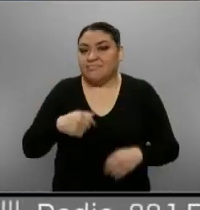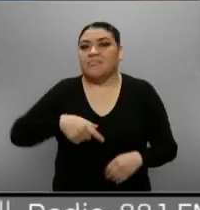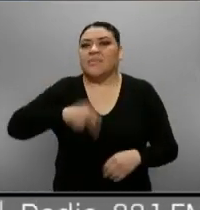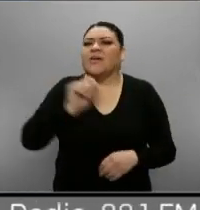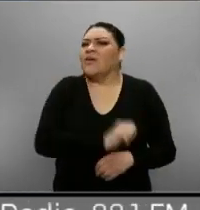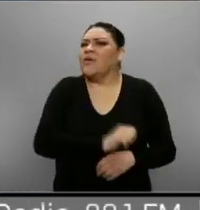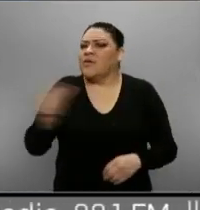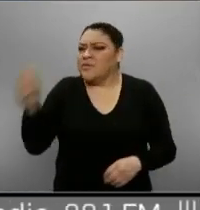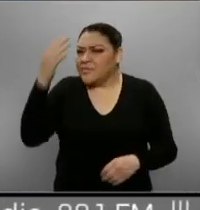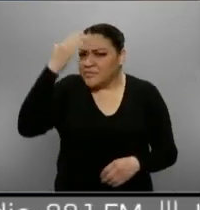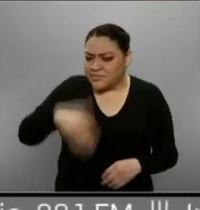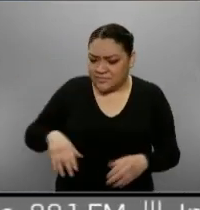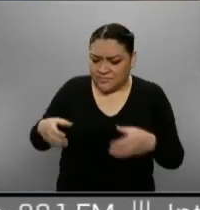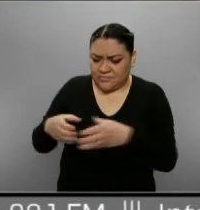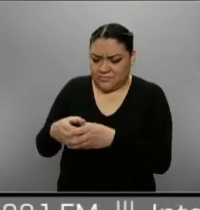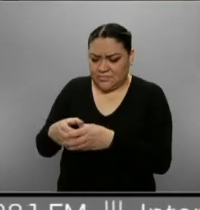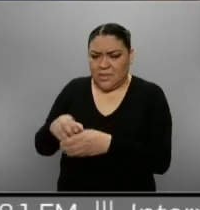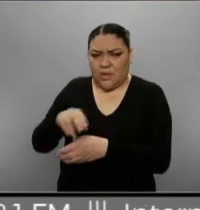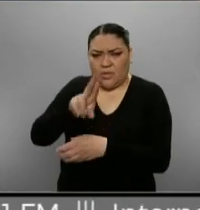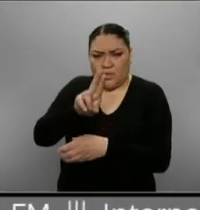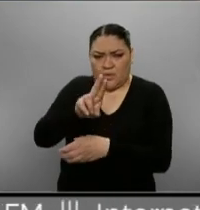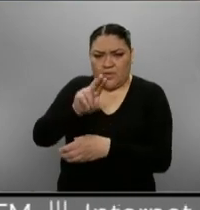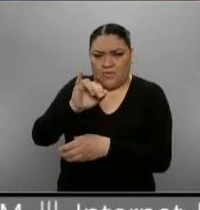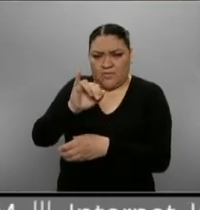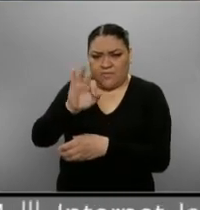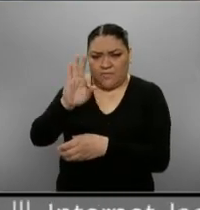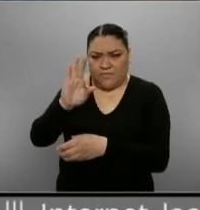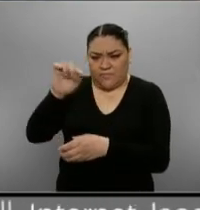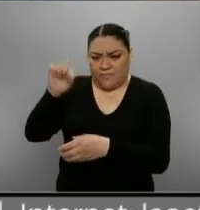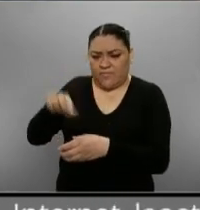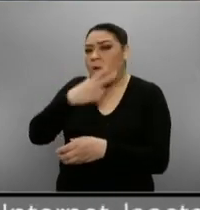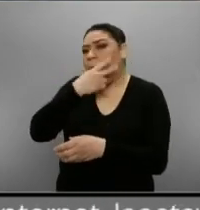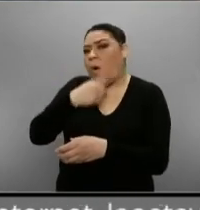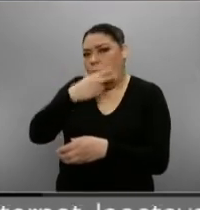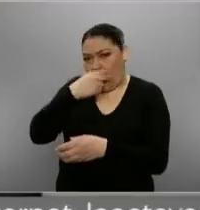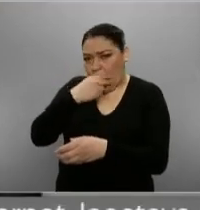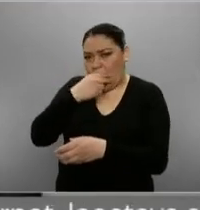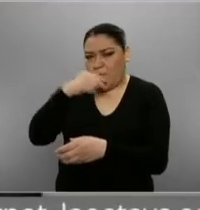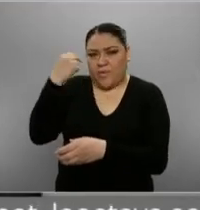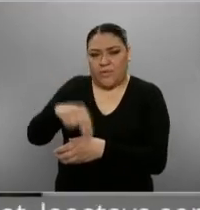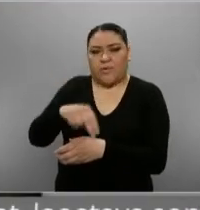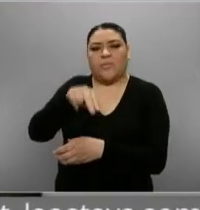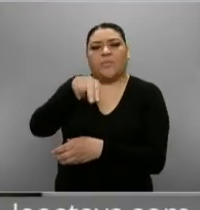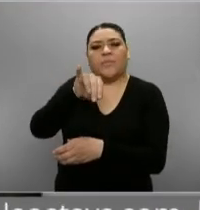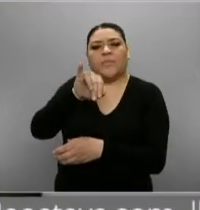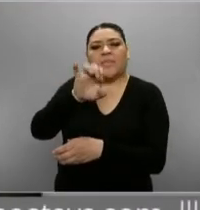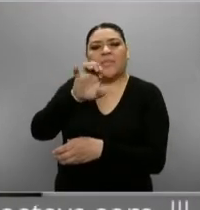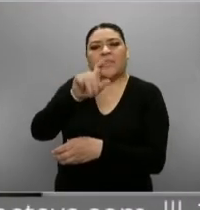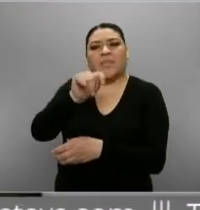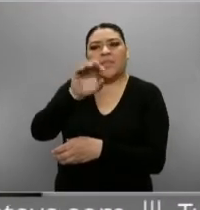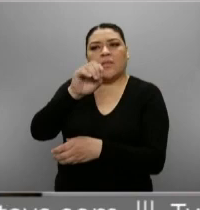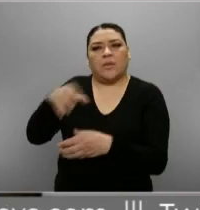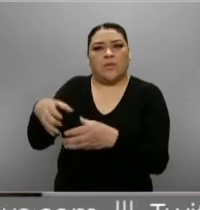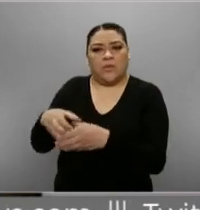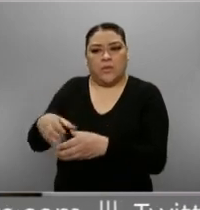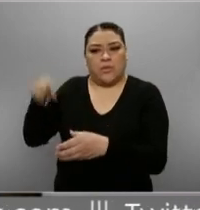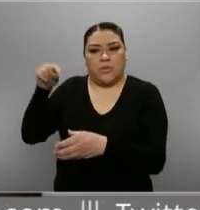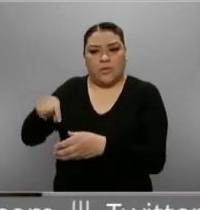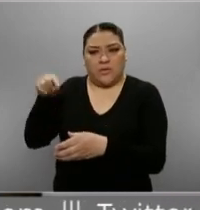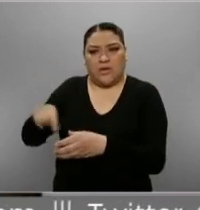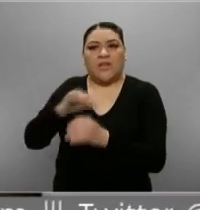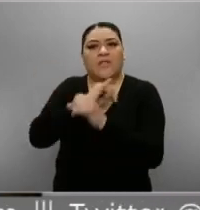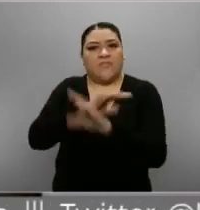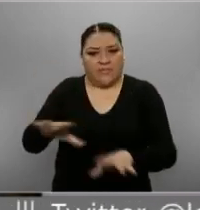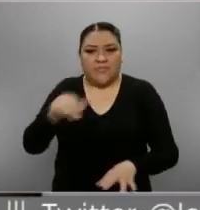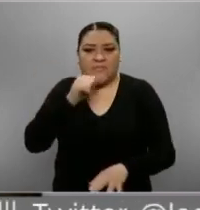jefe de la Unidad de Inteligencia Financiera, Santiago Nieto Castillo, pues informó ayer